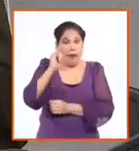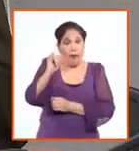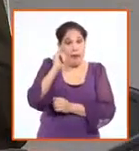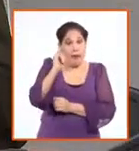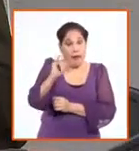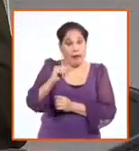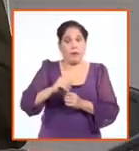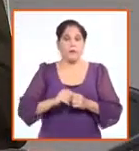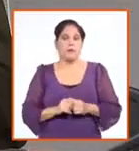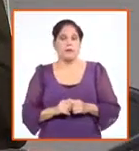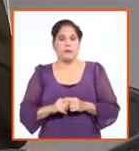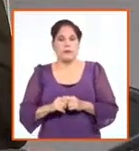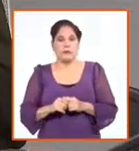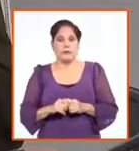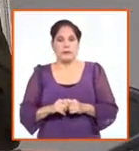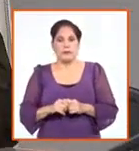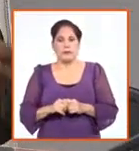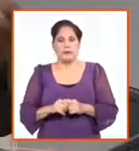diplomática cubana.